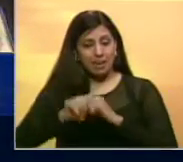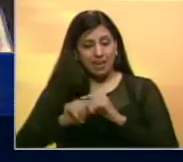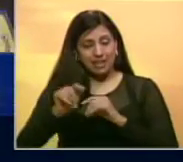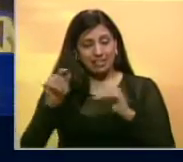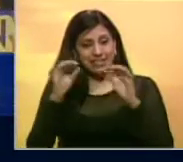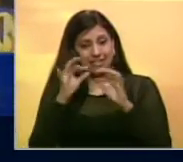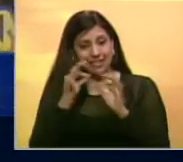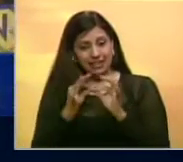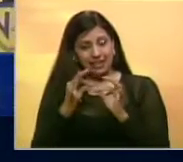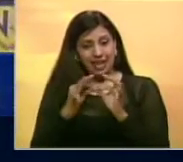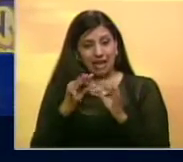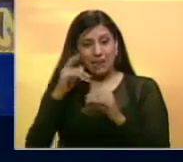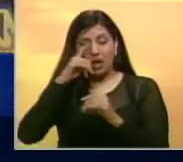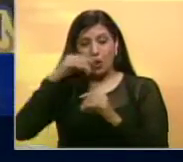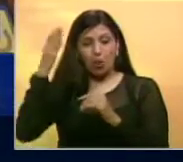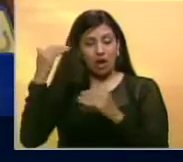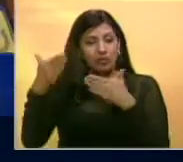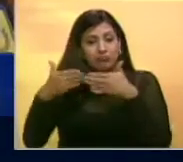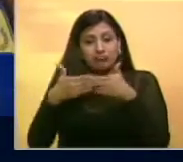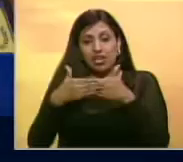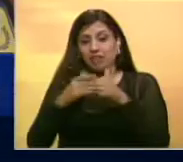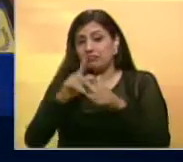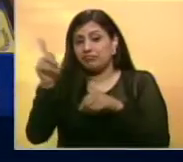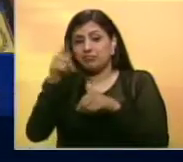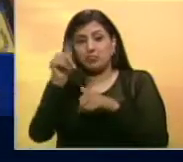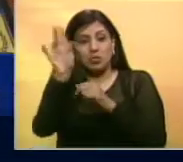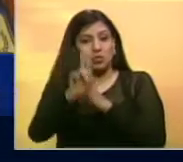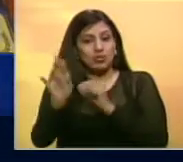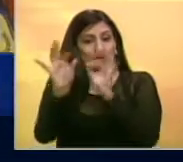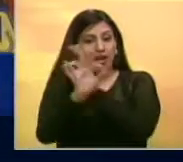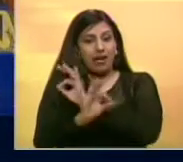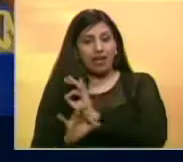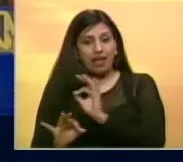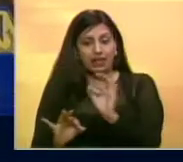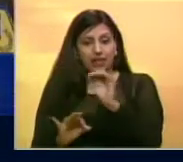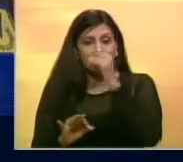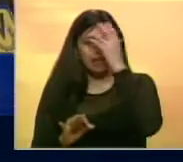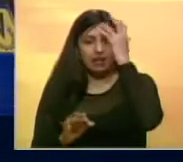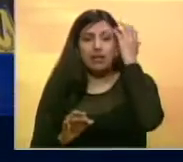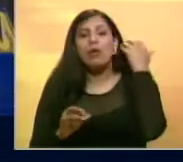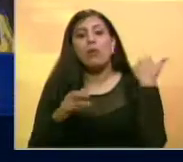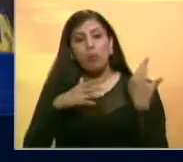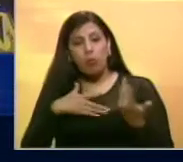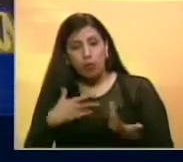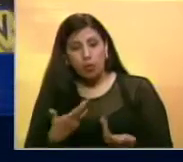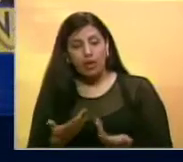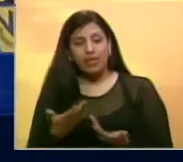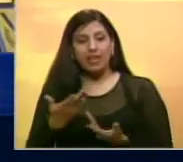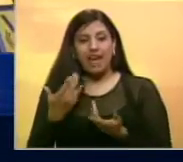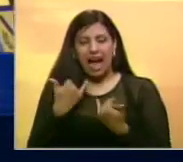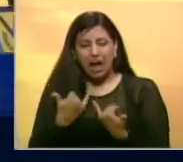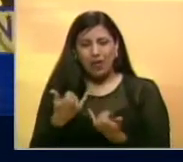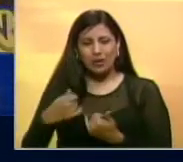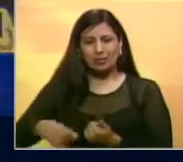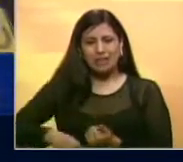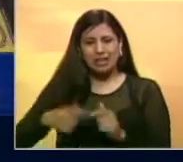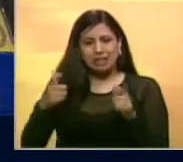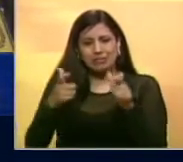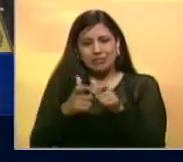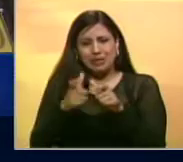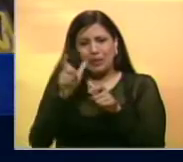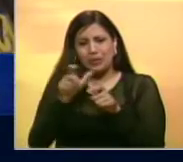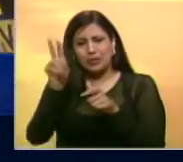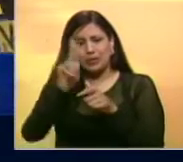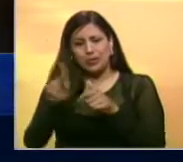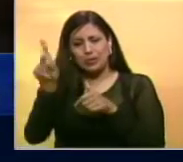7 de septiembre del año pasado no se han movilizado Eso puede incluir no puede influir para la disminución de